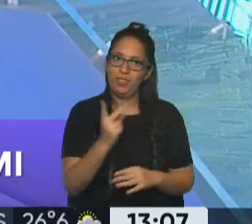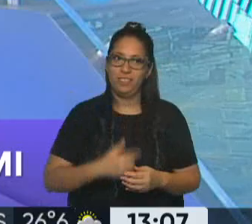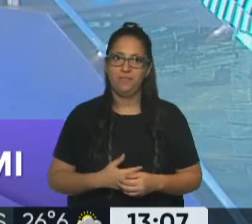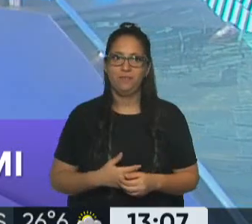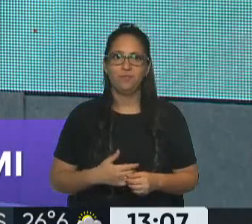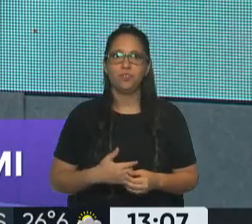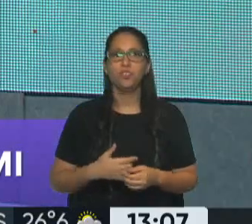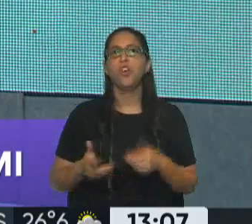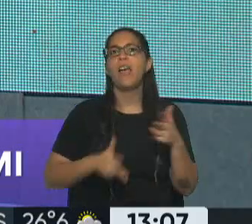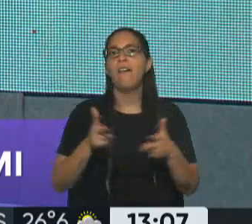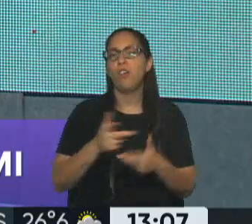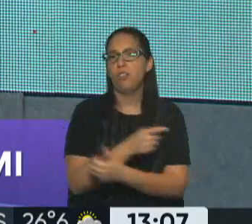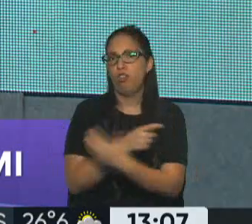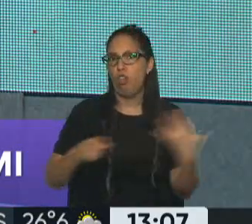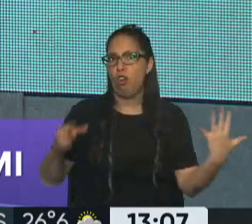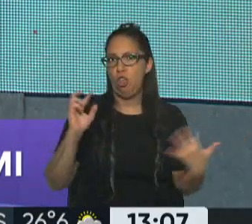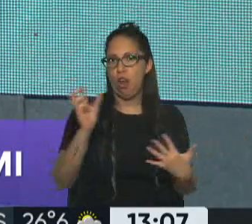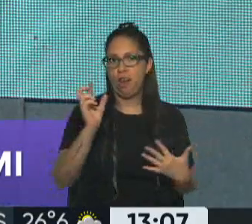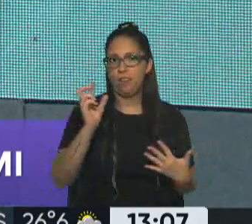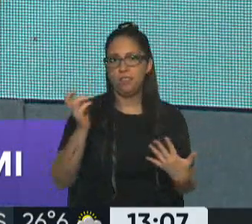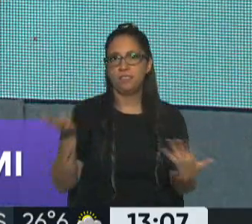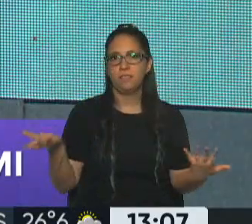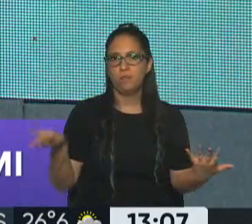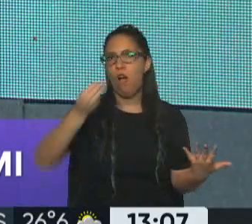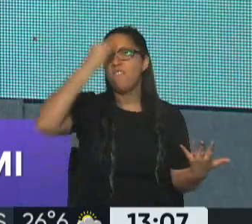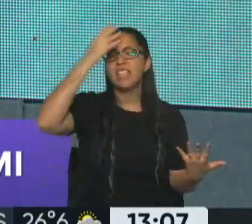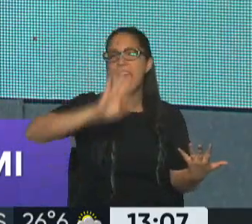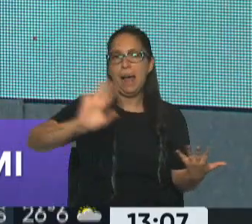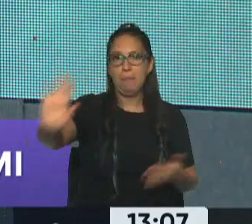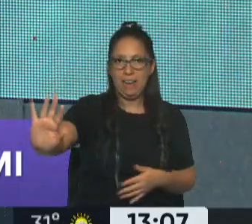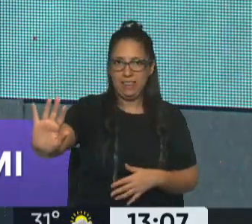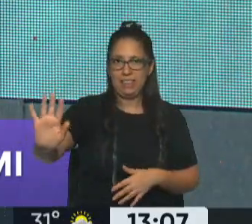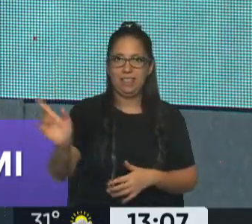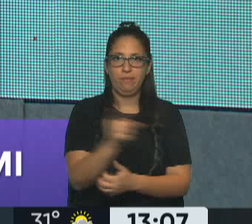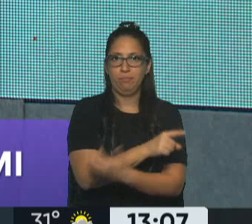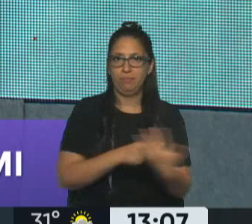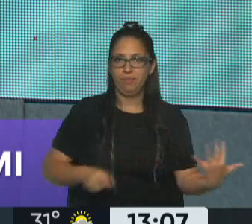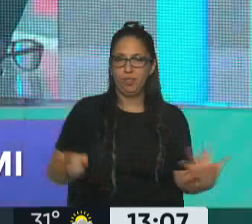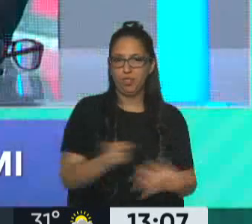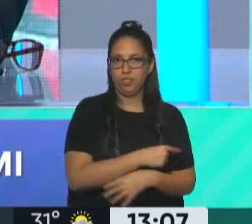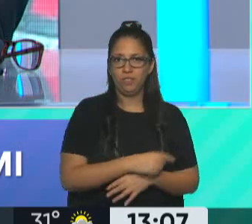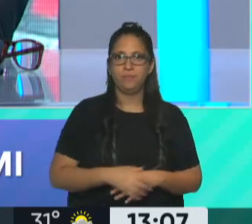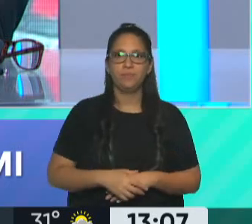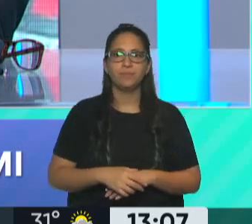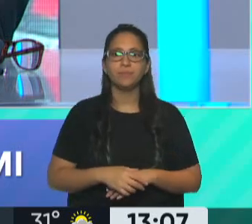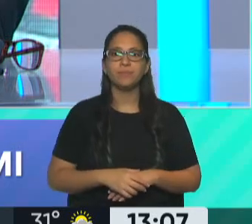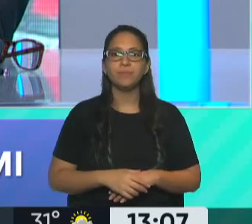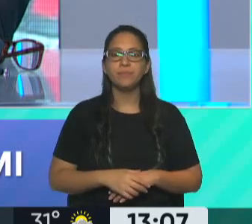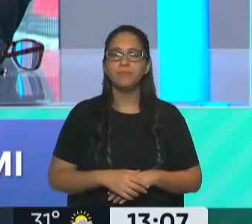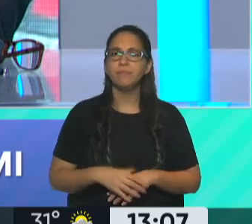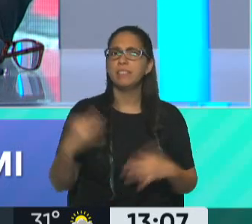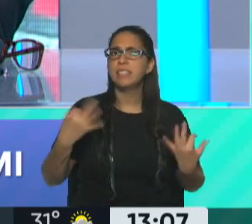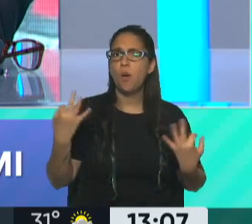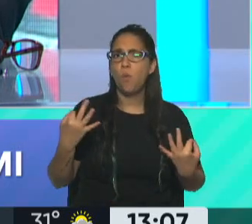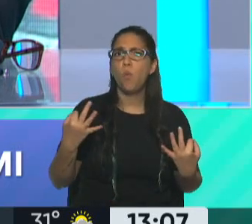del paralelo... Sí, no el oficial, obviamente. el oficial no. No, Y seguramente en los términos que sea,